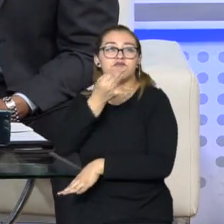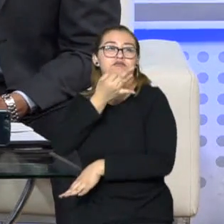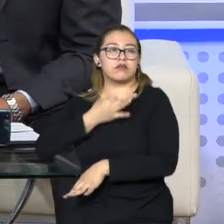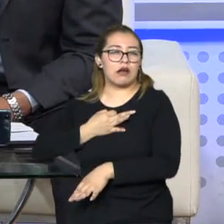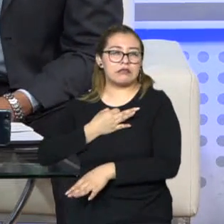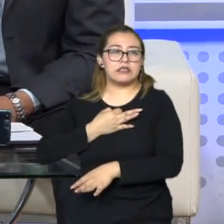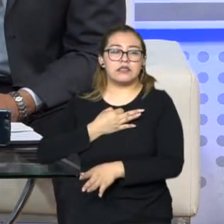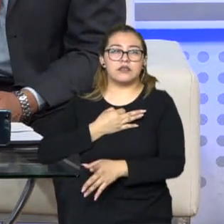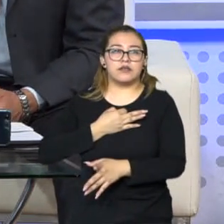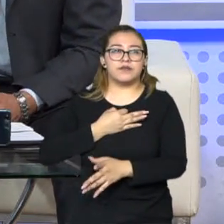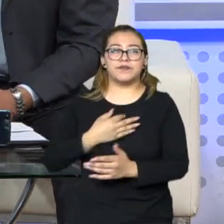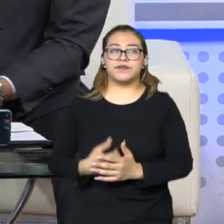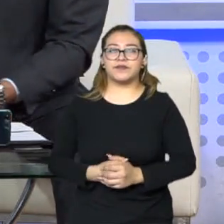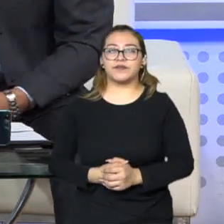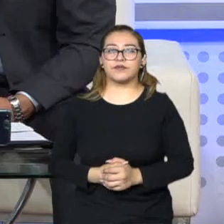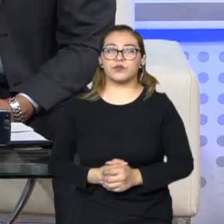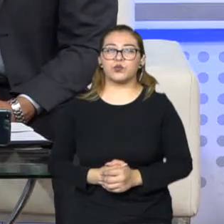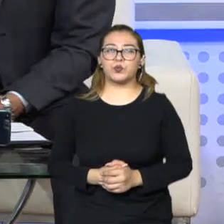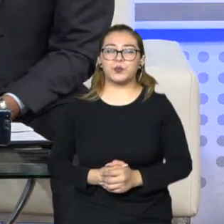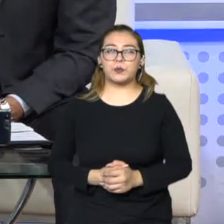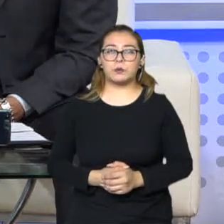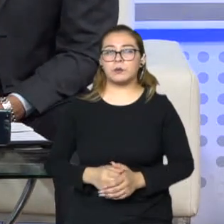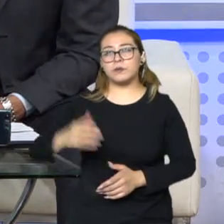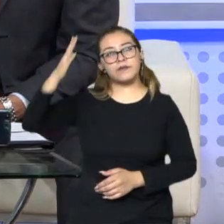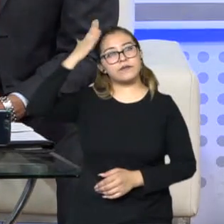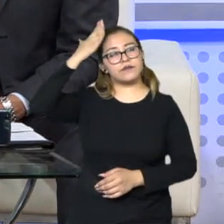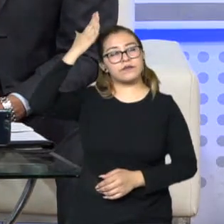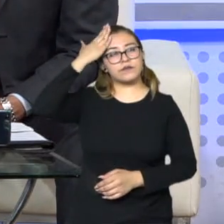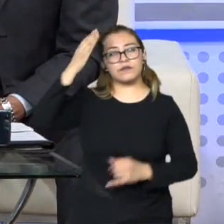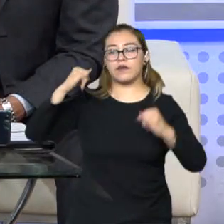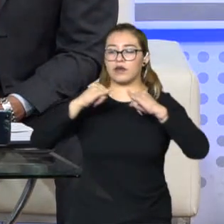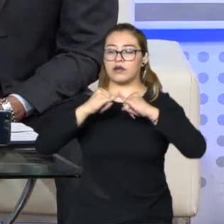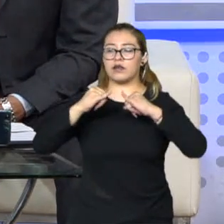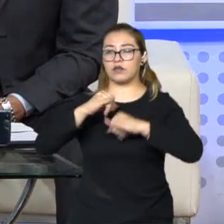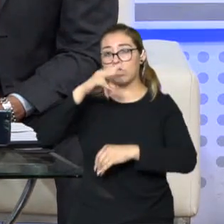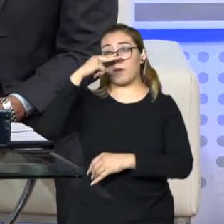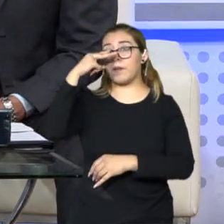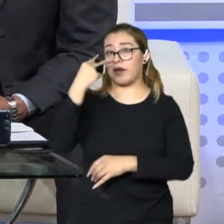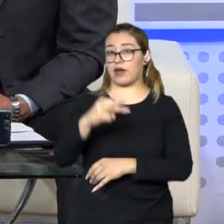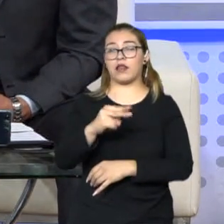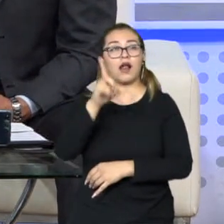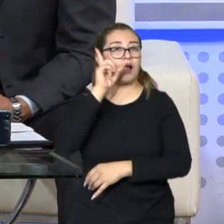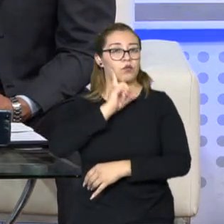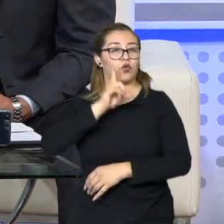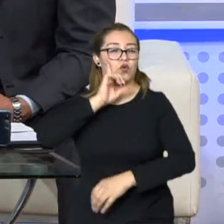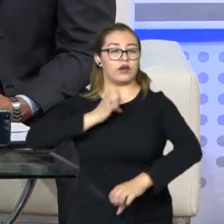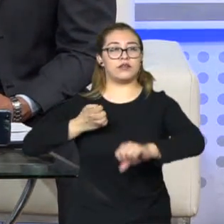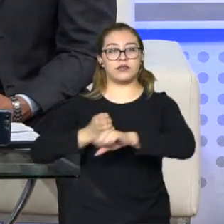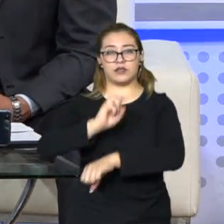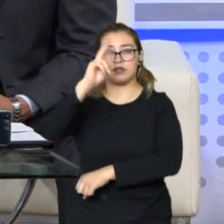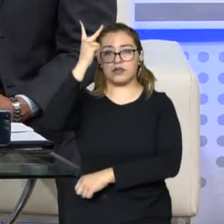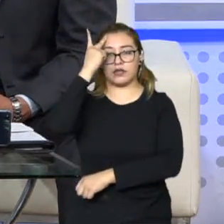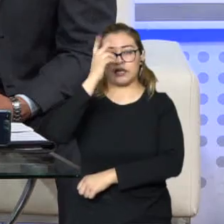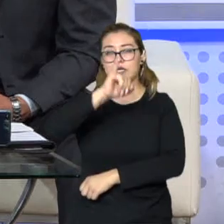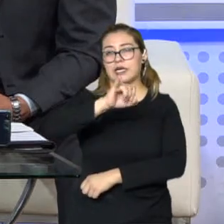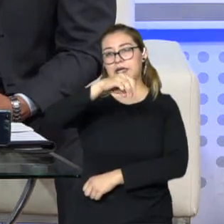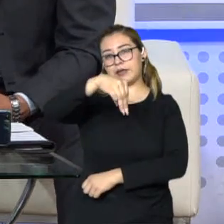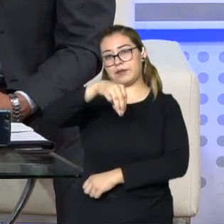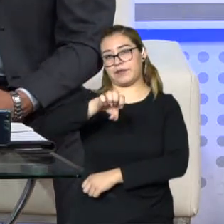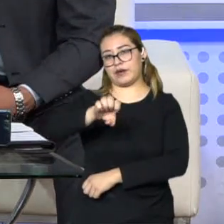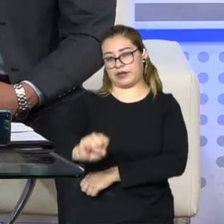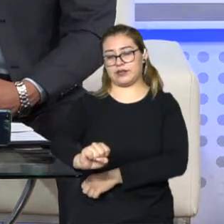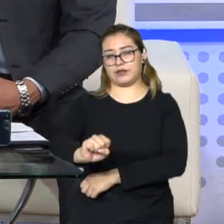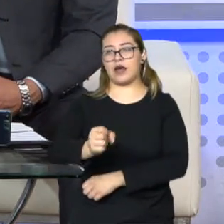en otro momento la titular del Instituto Mexicano, del Instituto de las Mujeres del Estado de San Luis Potosí. Sí, hay